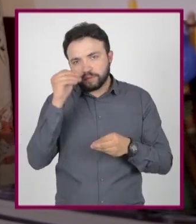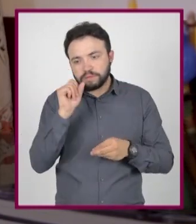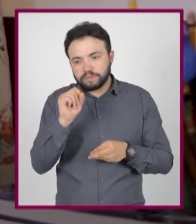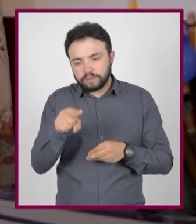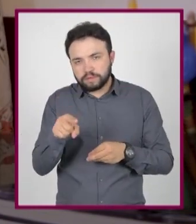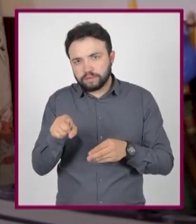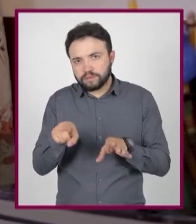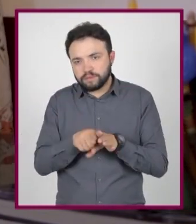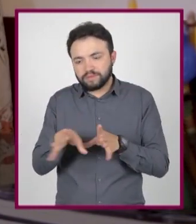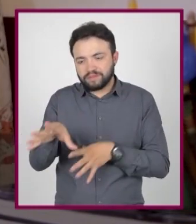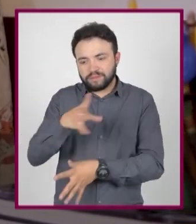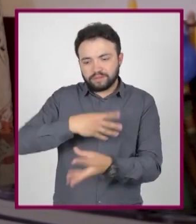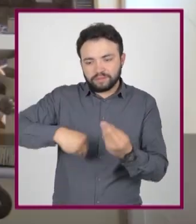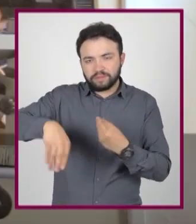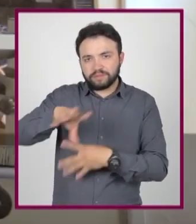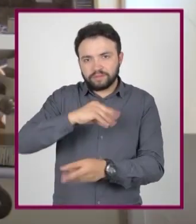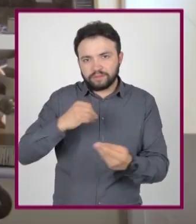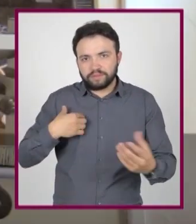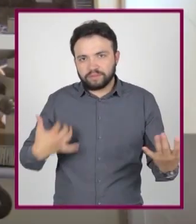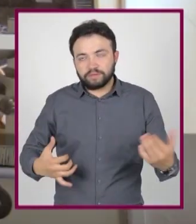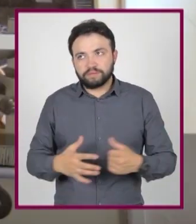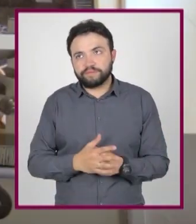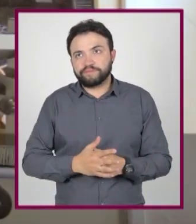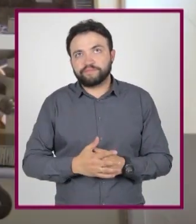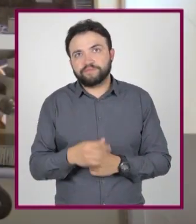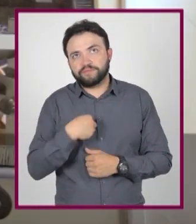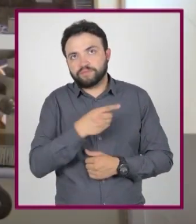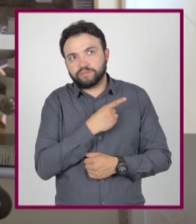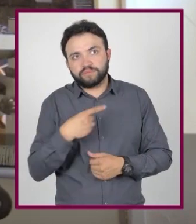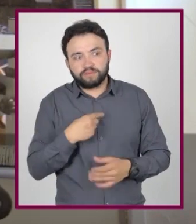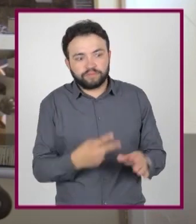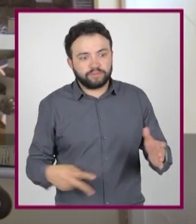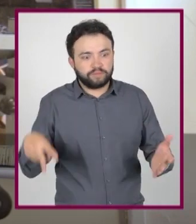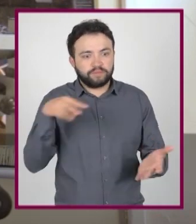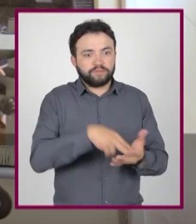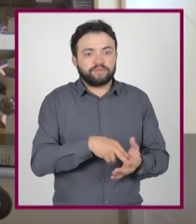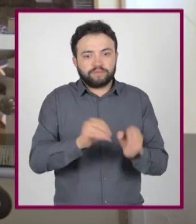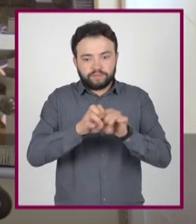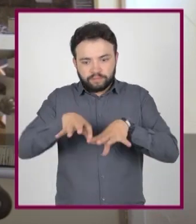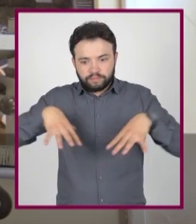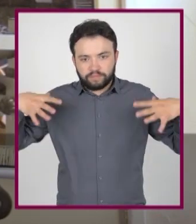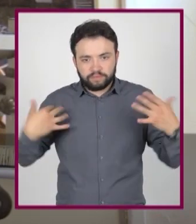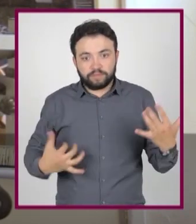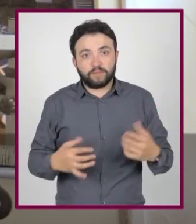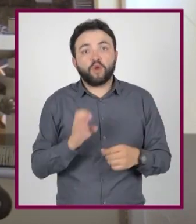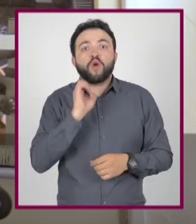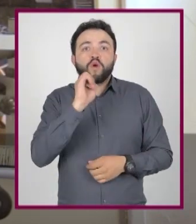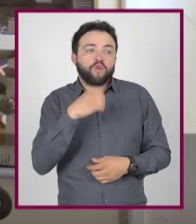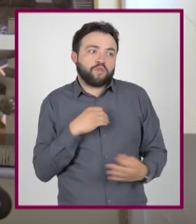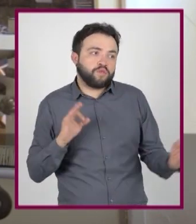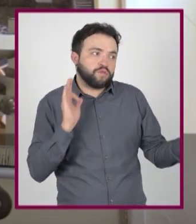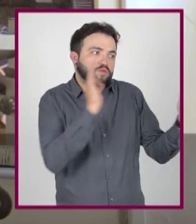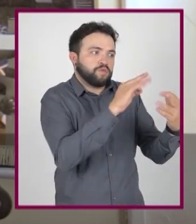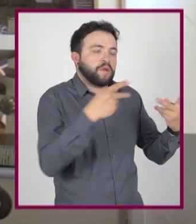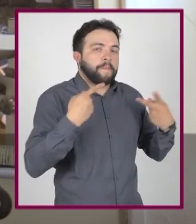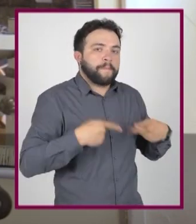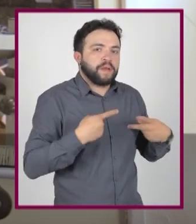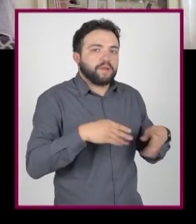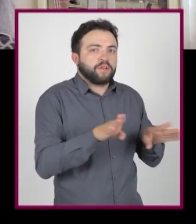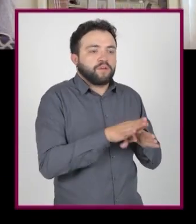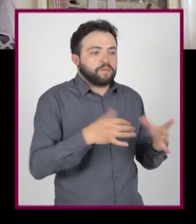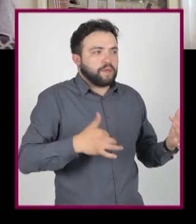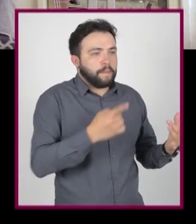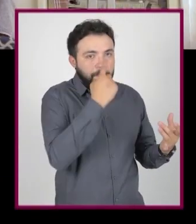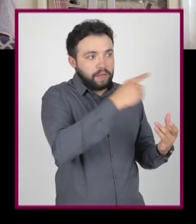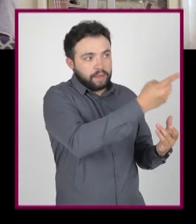retroalimentación de lo que estás haciendo. Pues sería tocar en público. Eso podría ayudarme. O acercarme a alguien que toque la